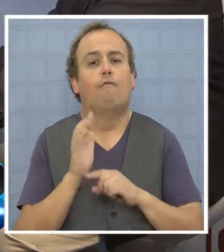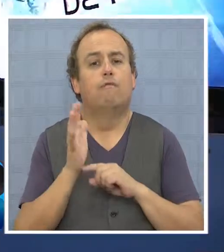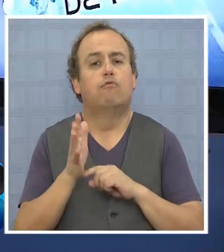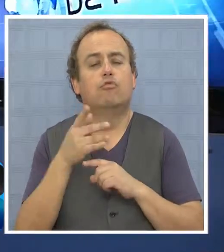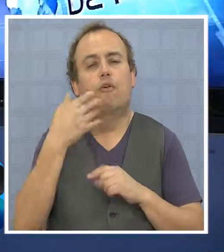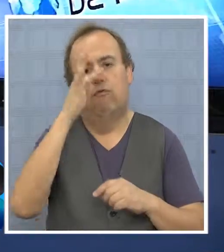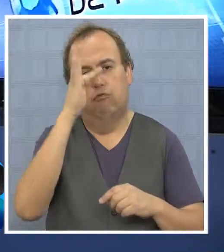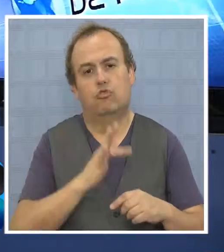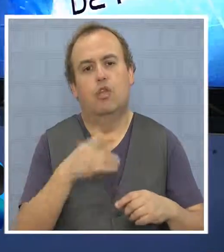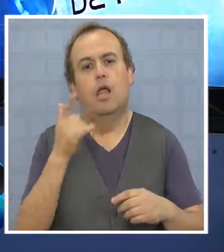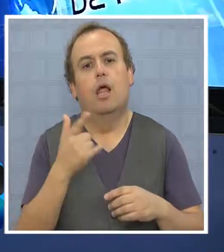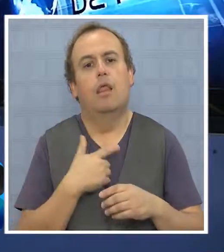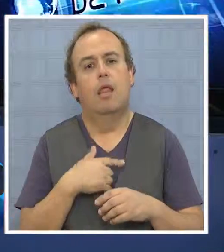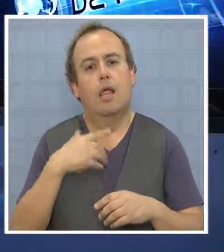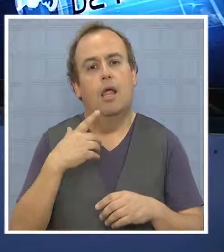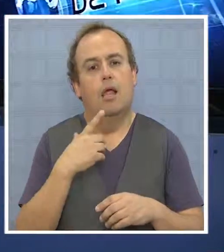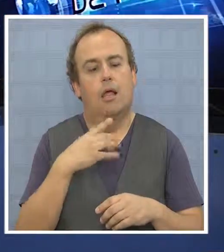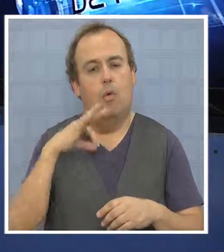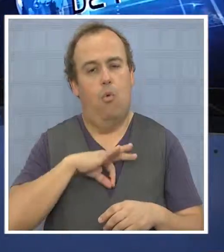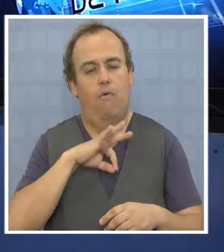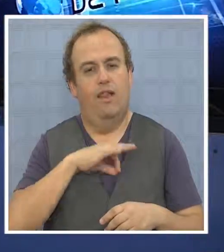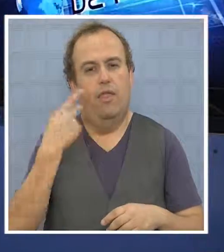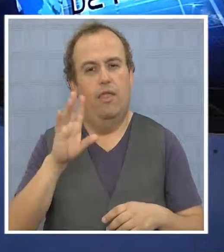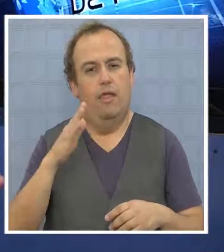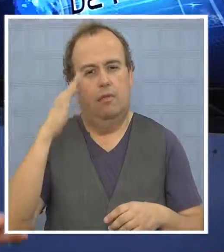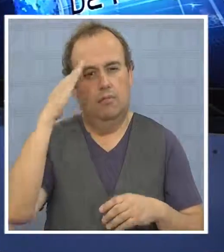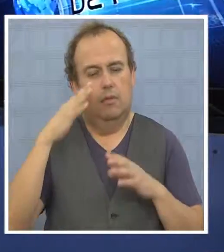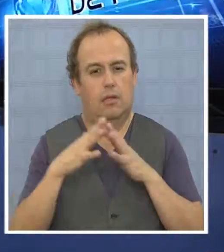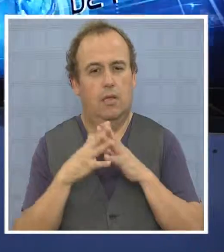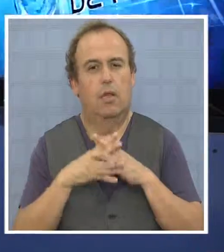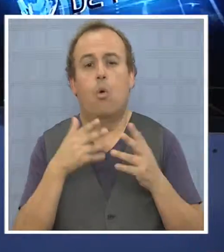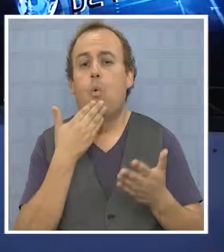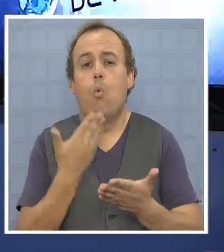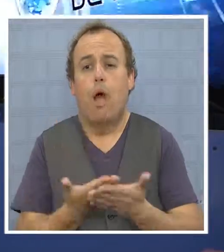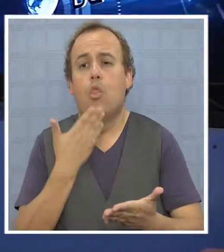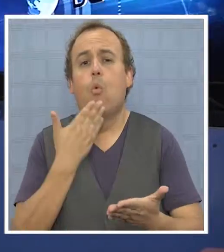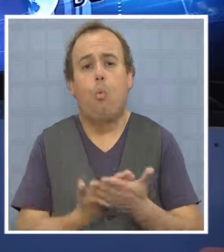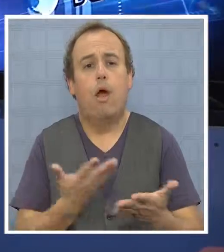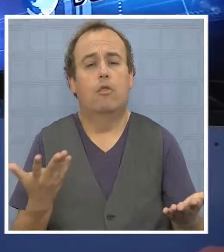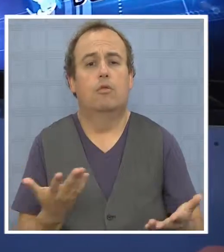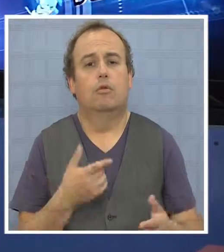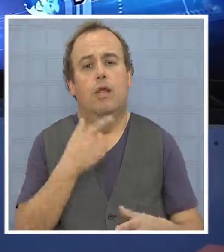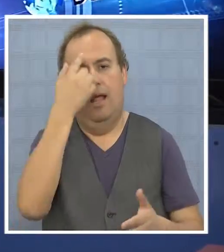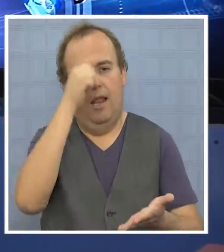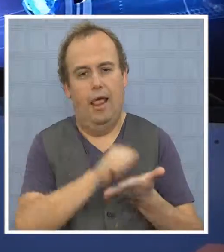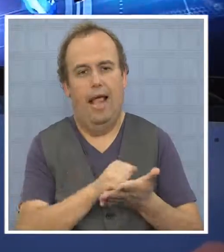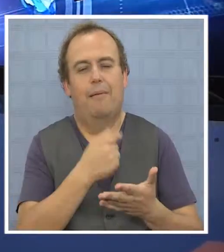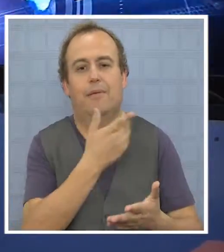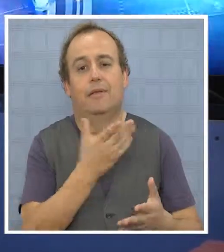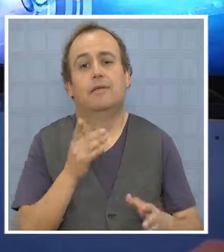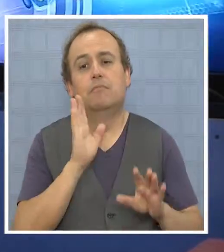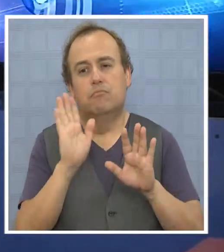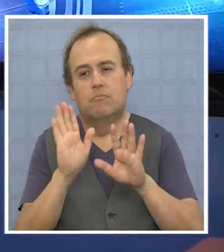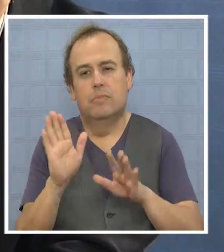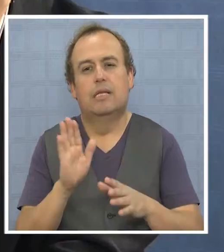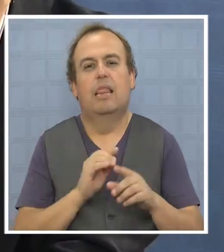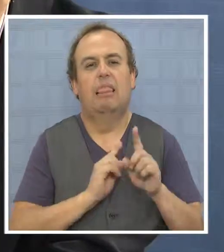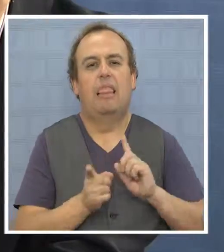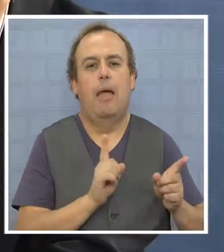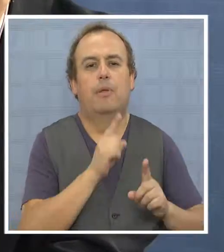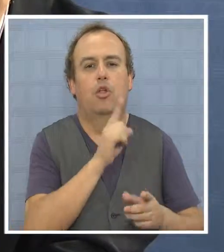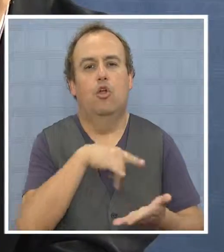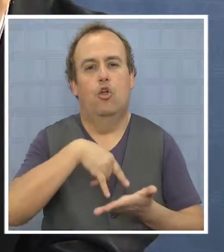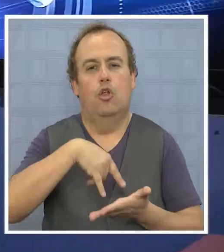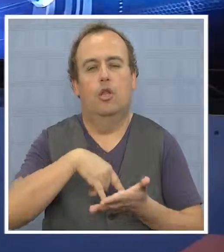funcionarios en retiro de la Fuerza Armada. ¿Cuándo les vamos a cumplir con que se incorporen a las cajas de compensación? Bueno, yo les digo que la ley está en el Congreso y se va a sacar rápido.